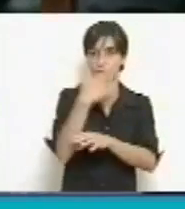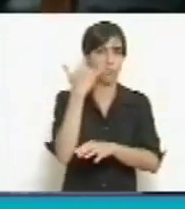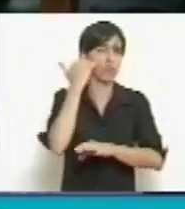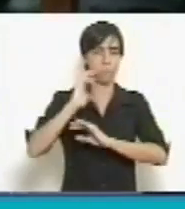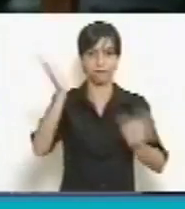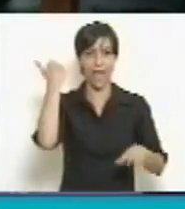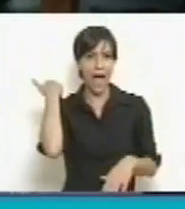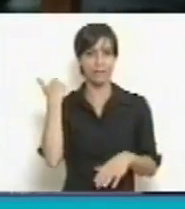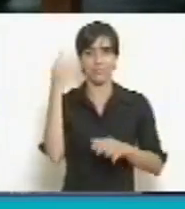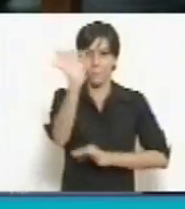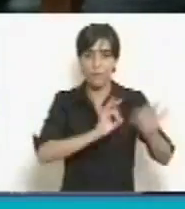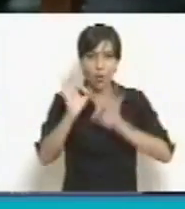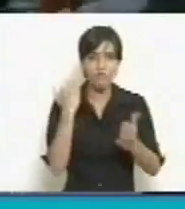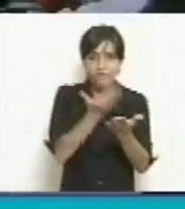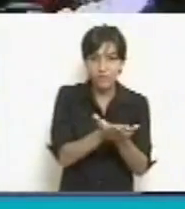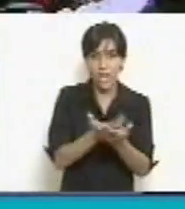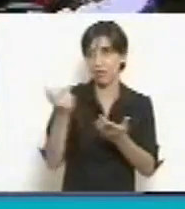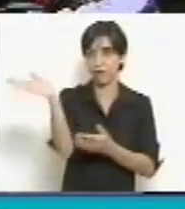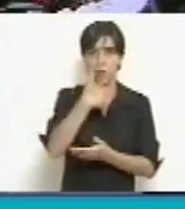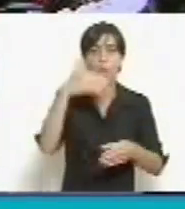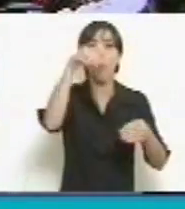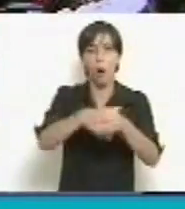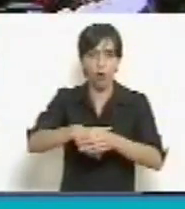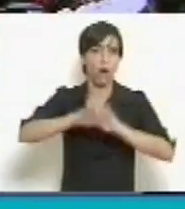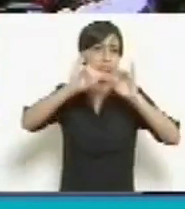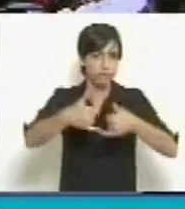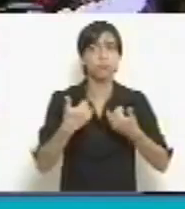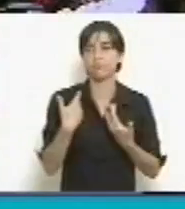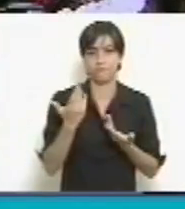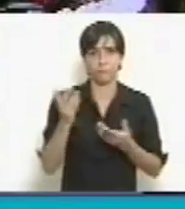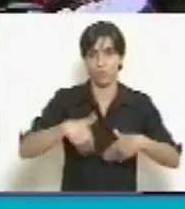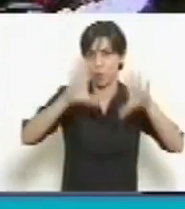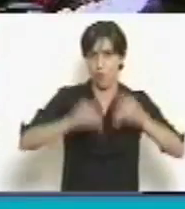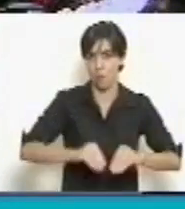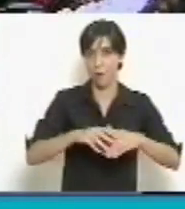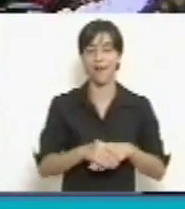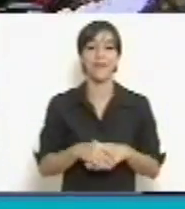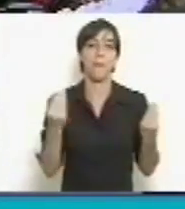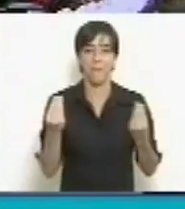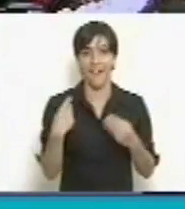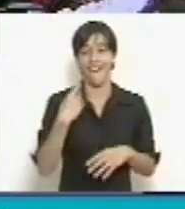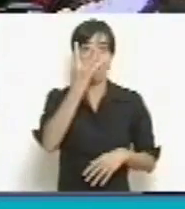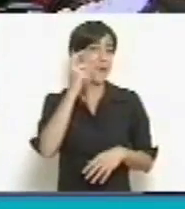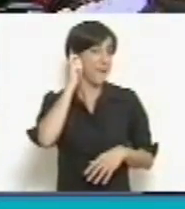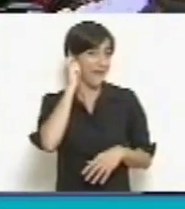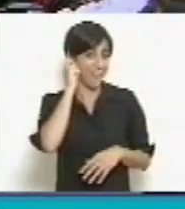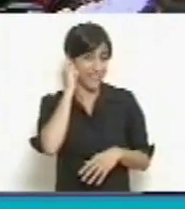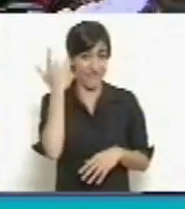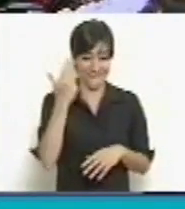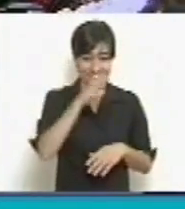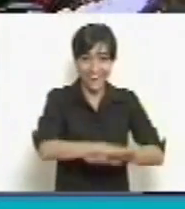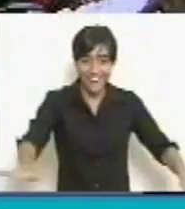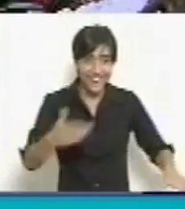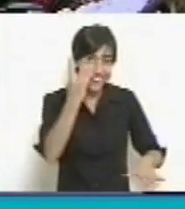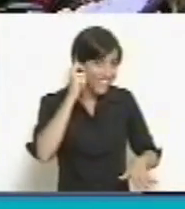fue votado por unanimidad, que es universalizar a los cuatro años la educación inicial para los niños y